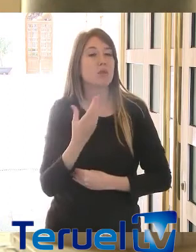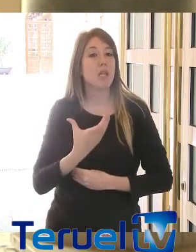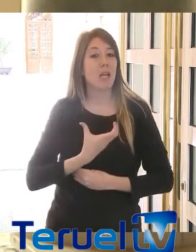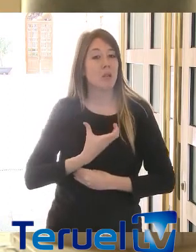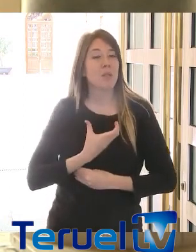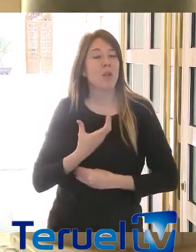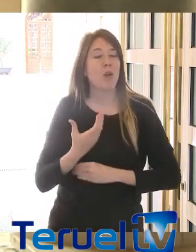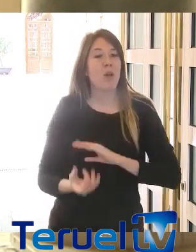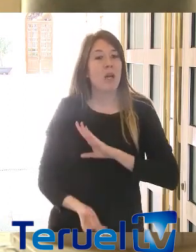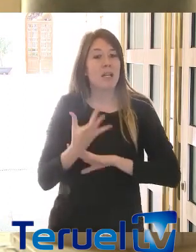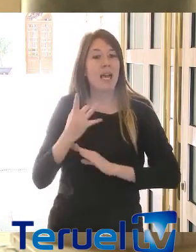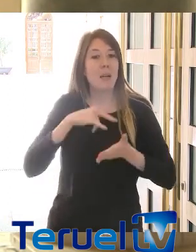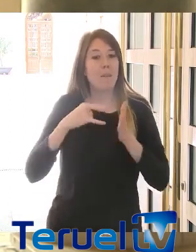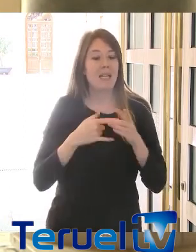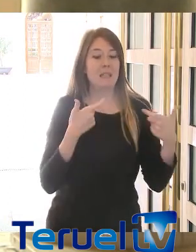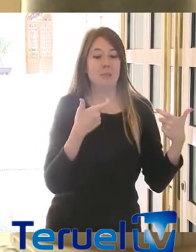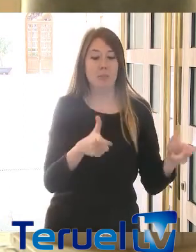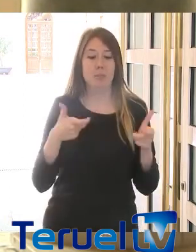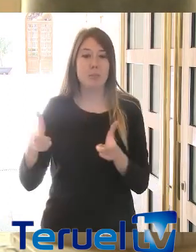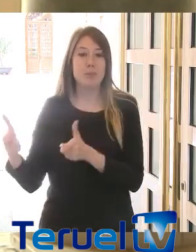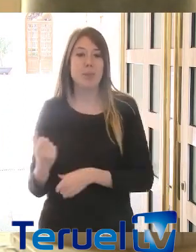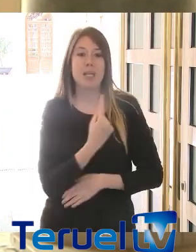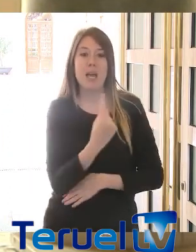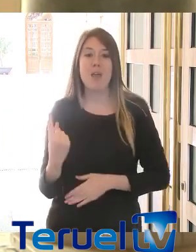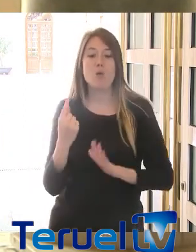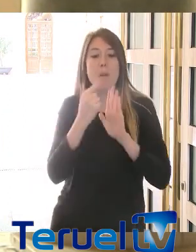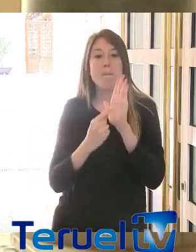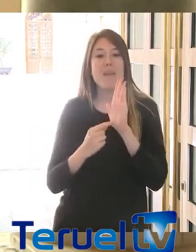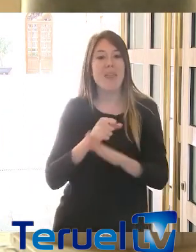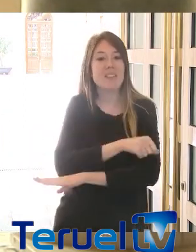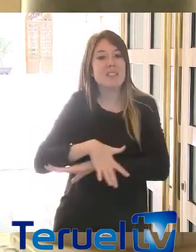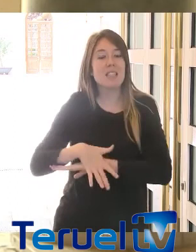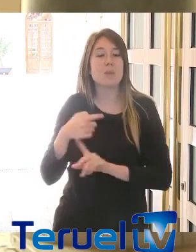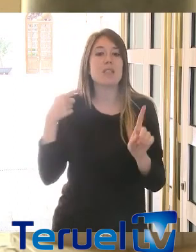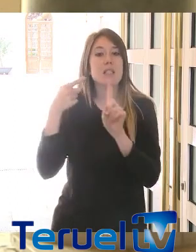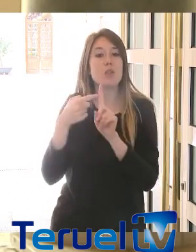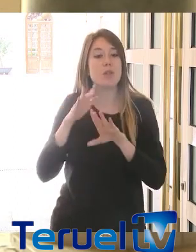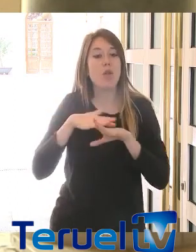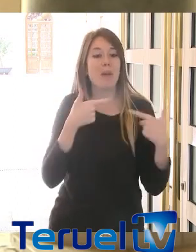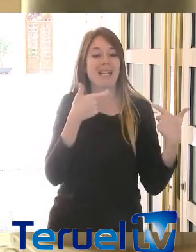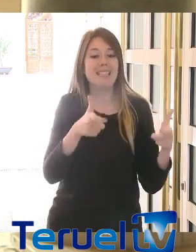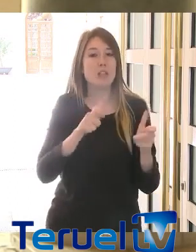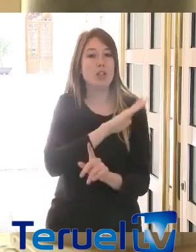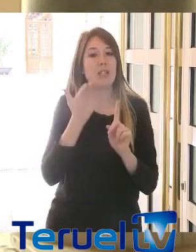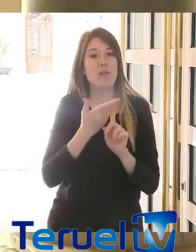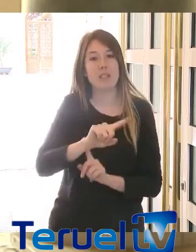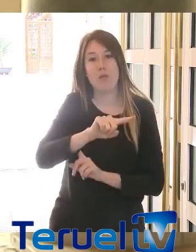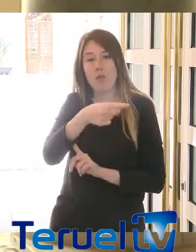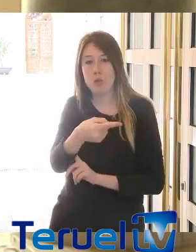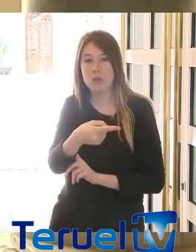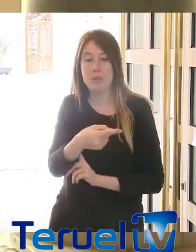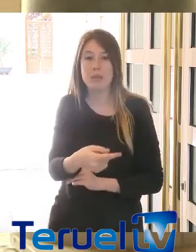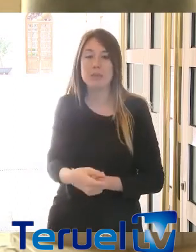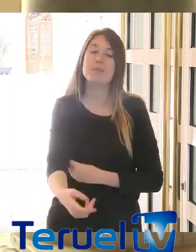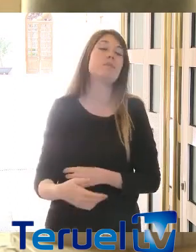planes por sectores y una serie de medidas transversales, sobre todo para aquellos sectores más afectados por esta situación,